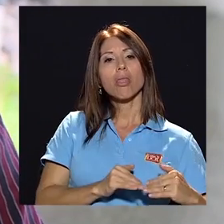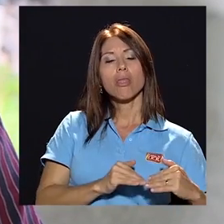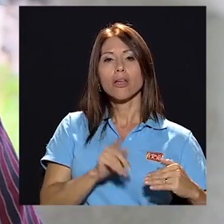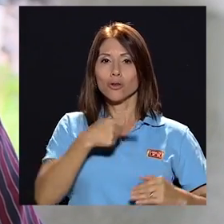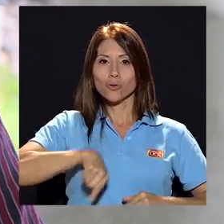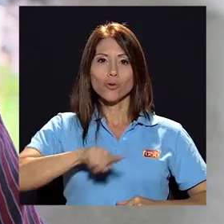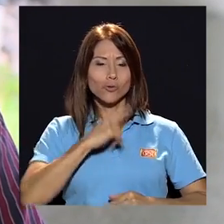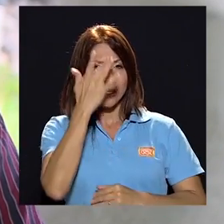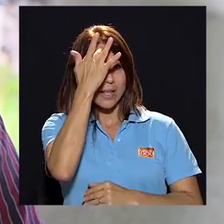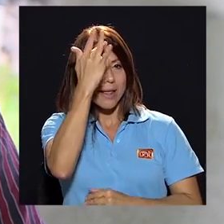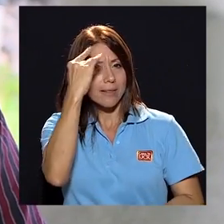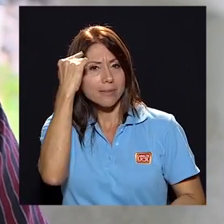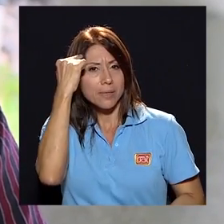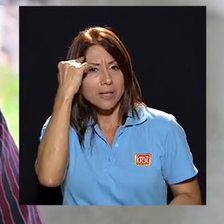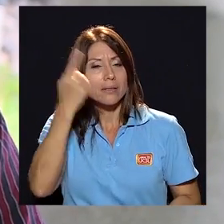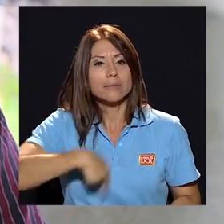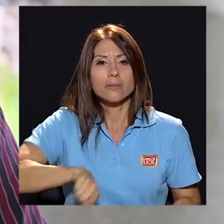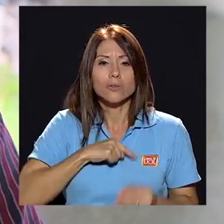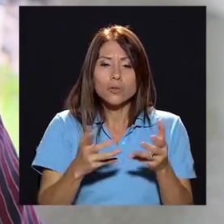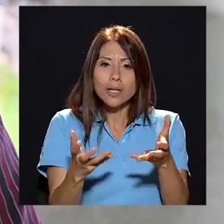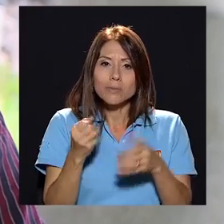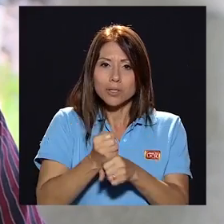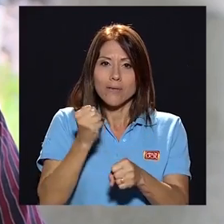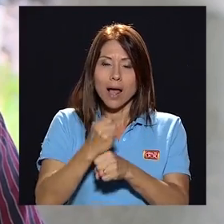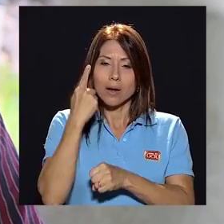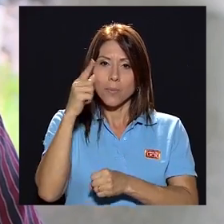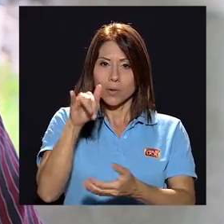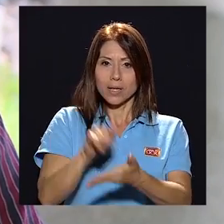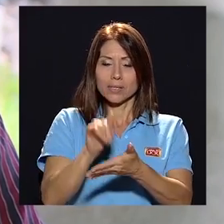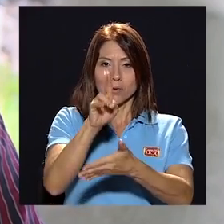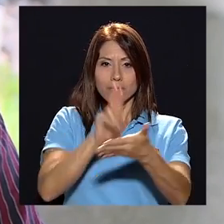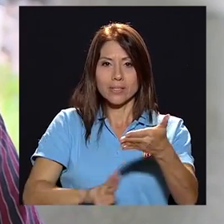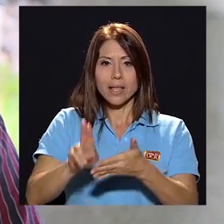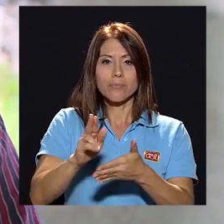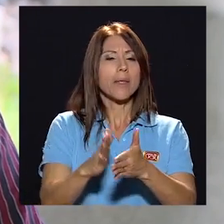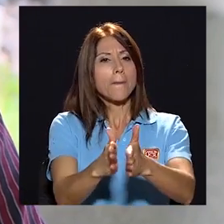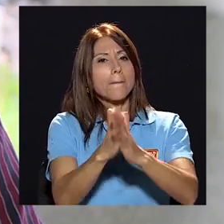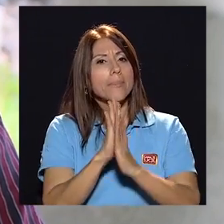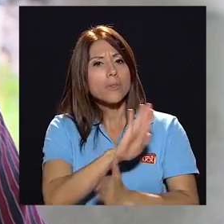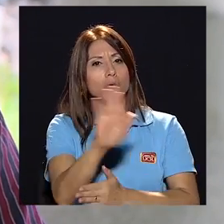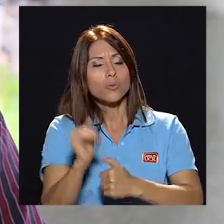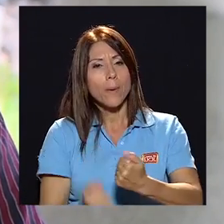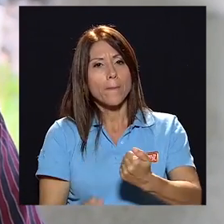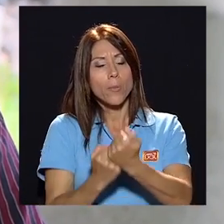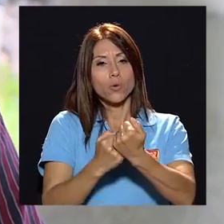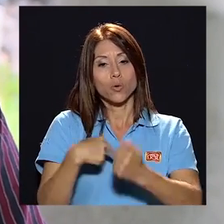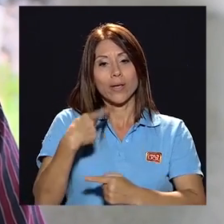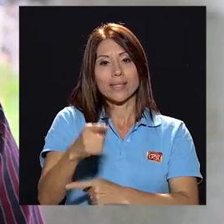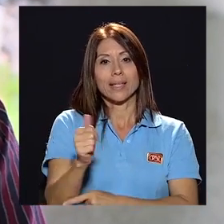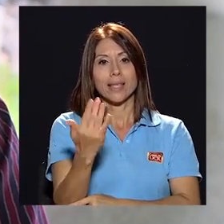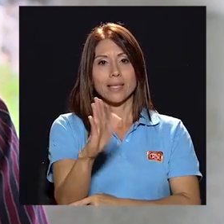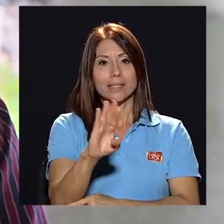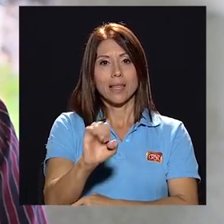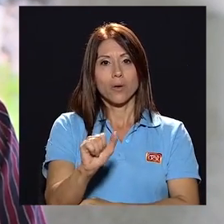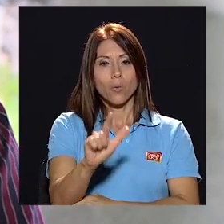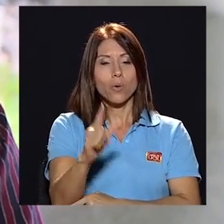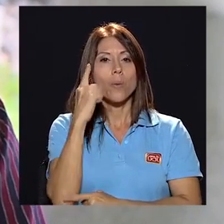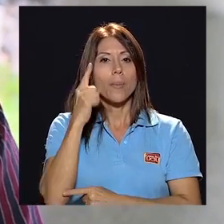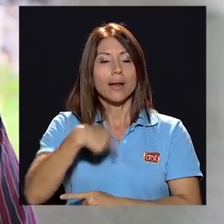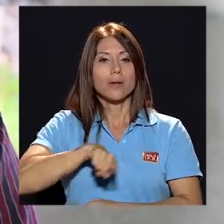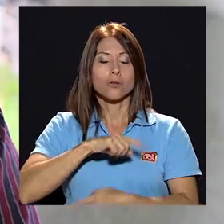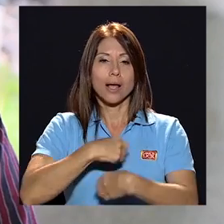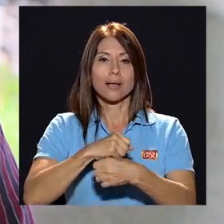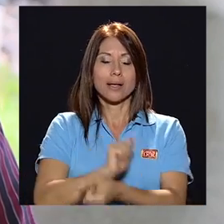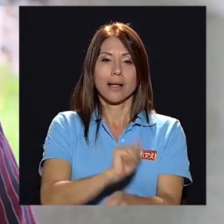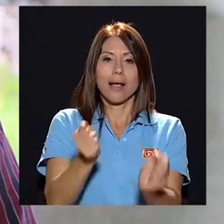somos seres inteligentes pensantes que queremos trabajar por esta universidad les pido su apoyo este 15 de julio